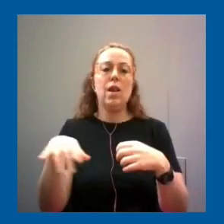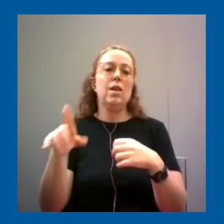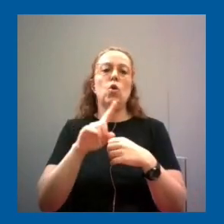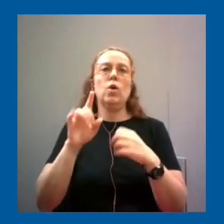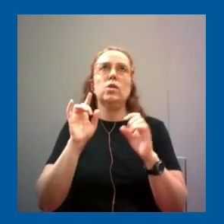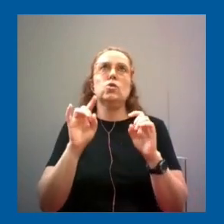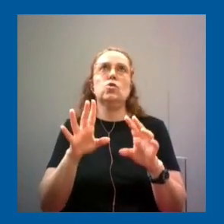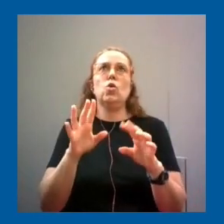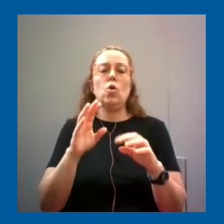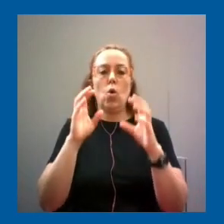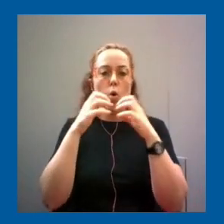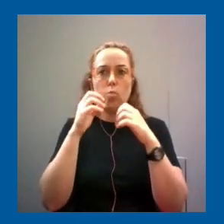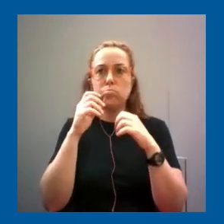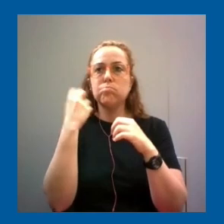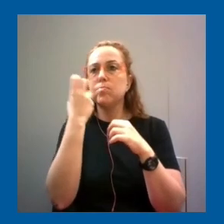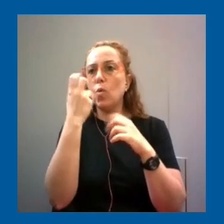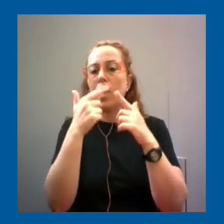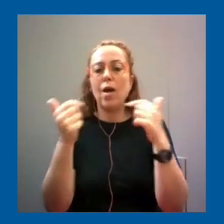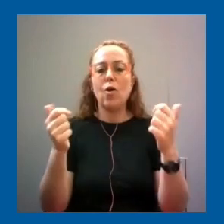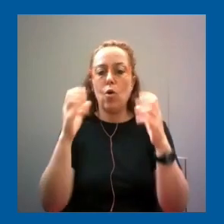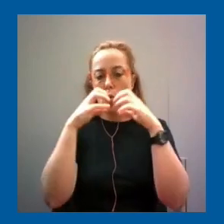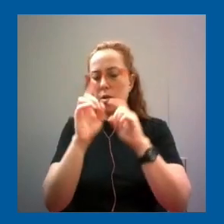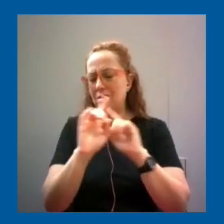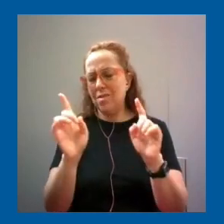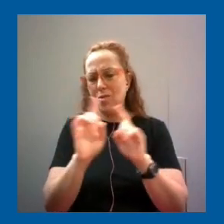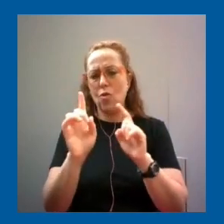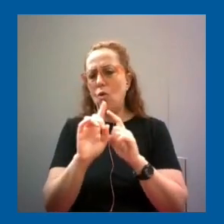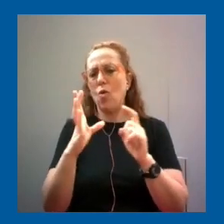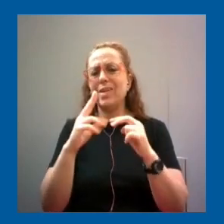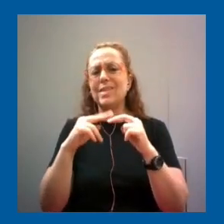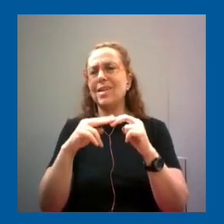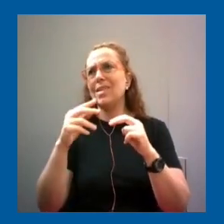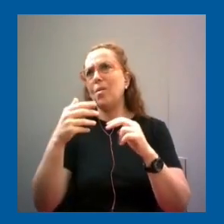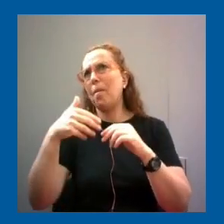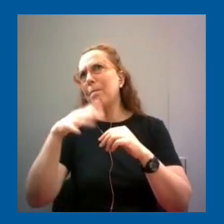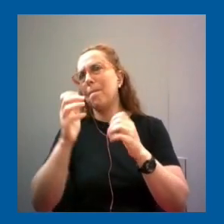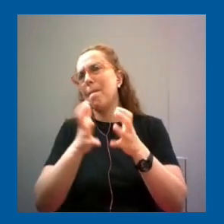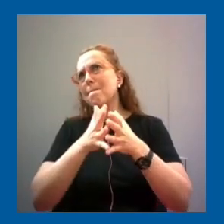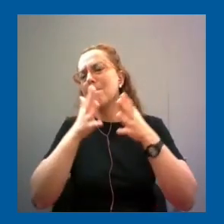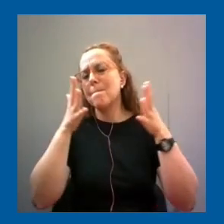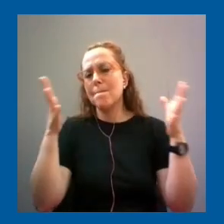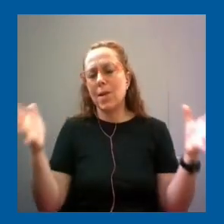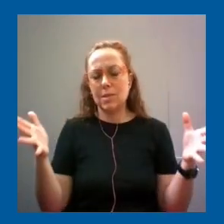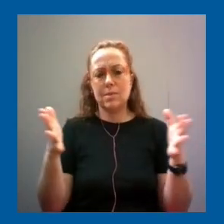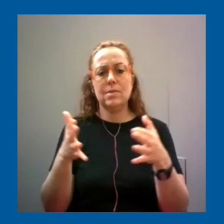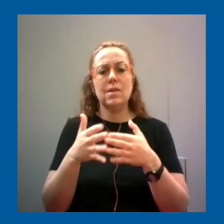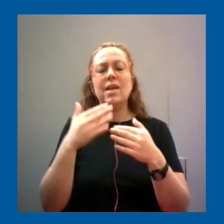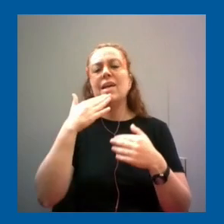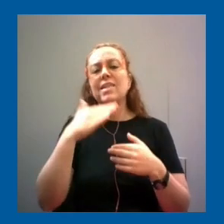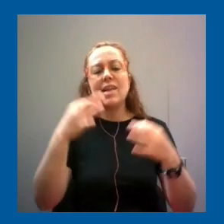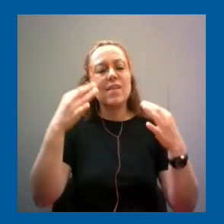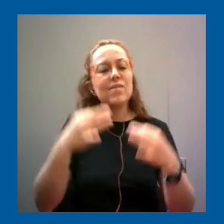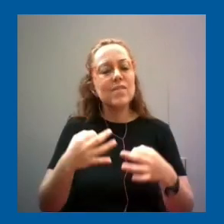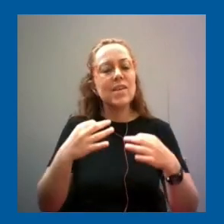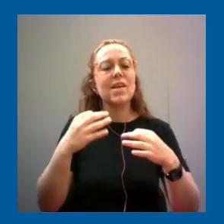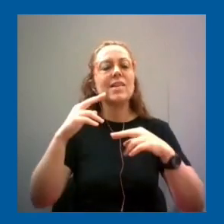Chrome. Internet es mucho más que eso. Y el entender la base de cómo funciona la Internet, cómo están conectados